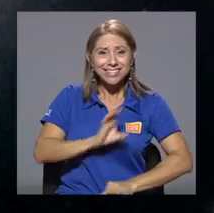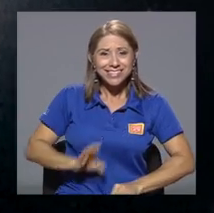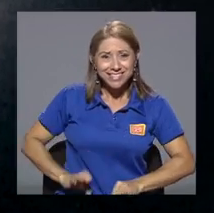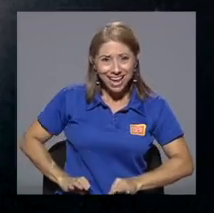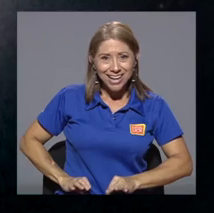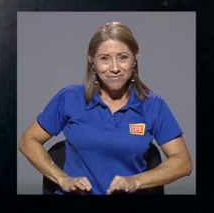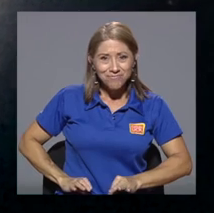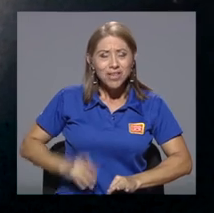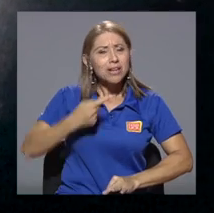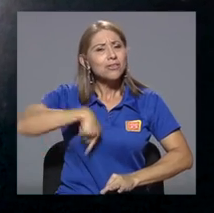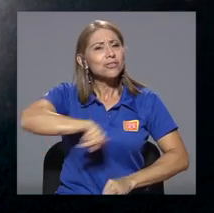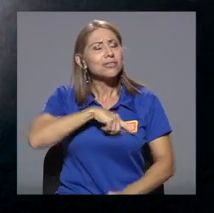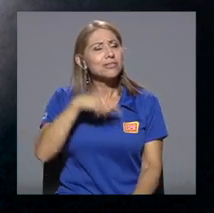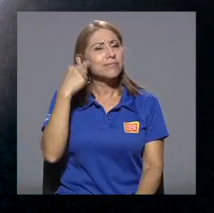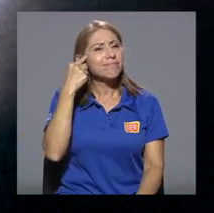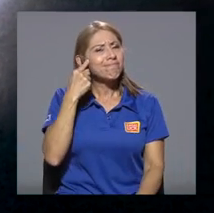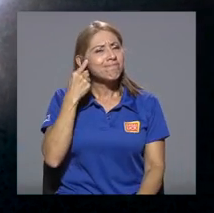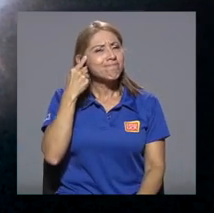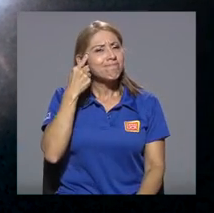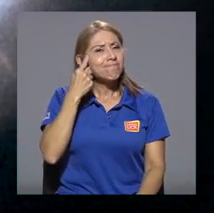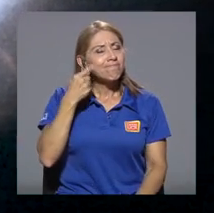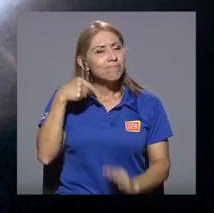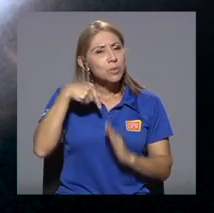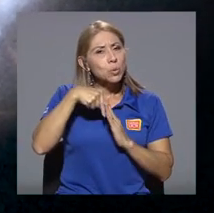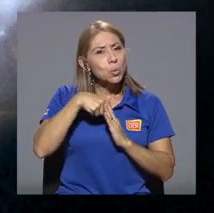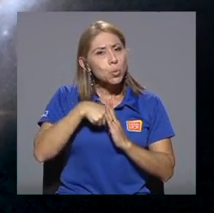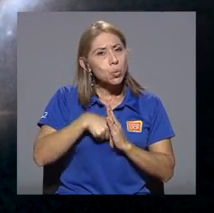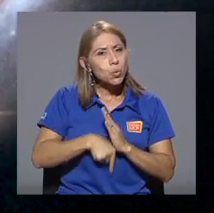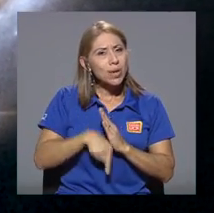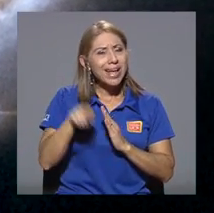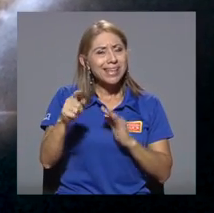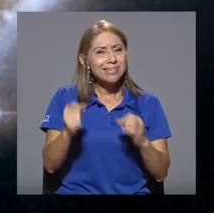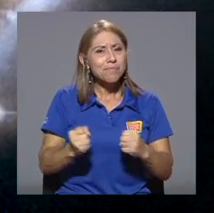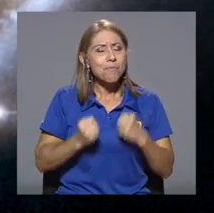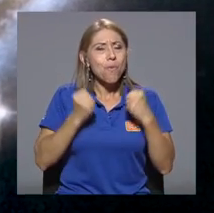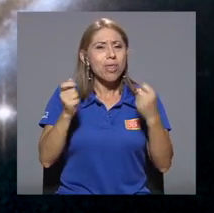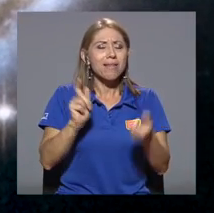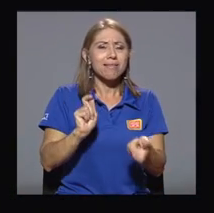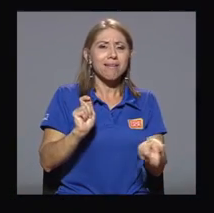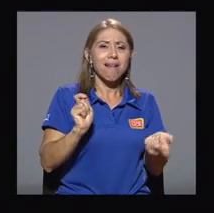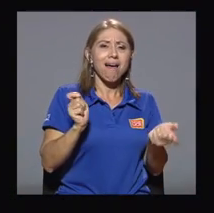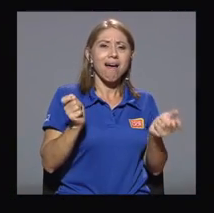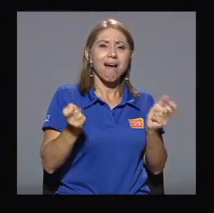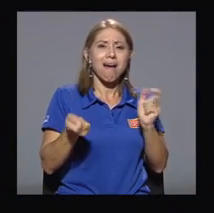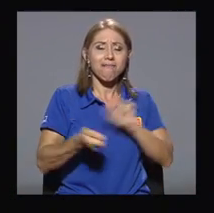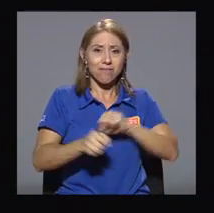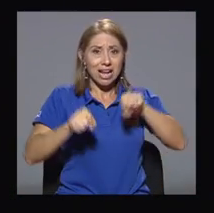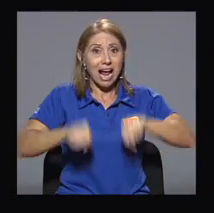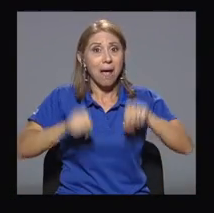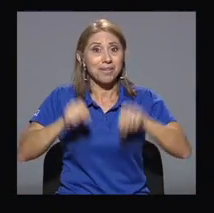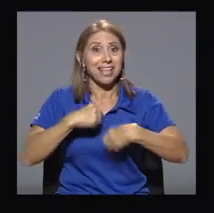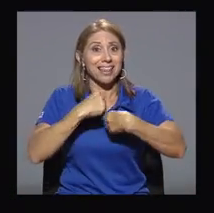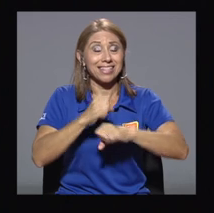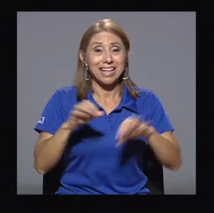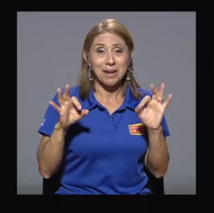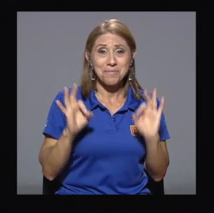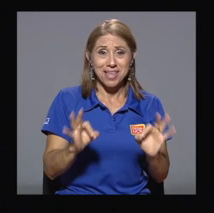nos llaman a una profunda reflexión y evocan ese poder transformador y capacidad de hacer el bien